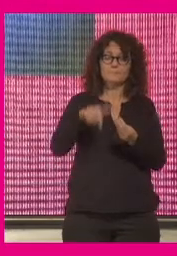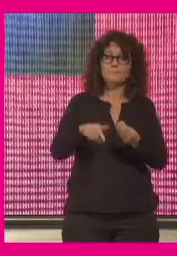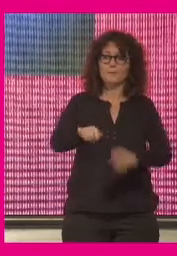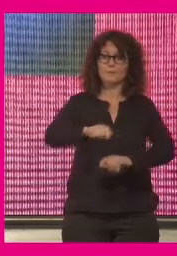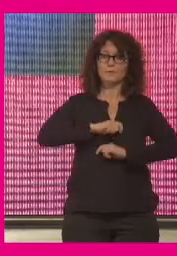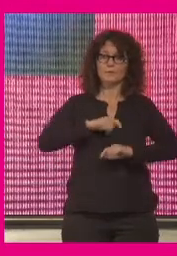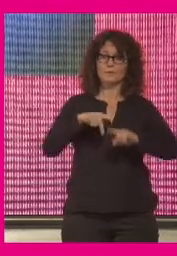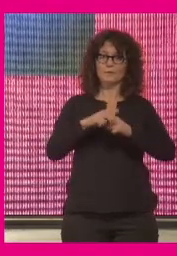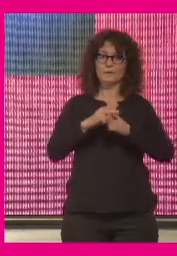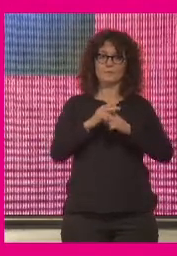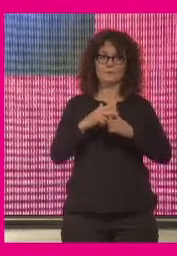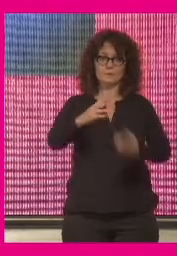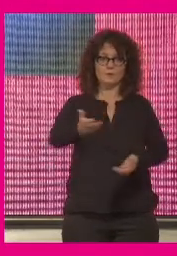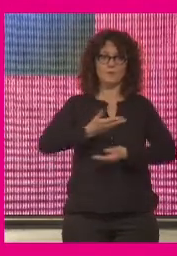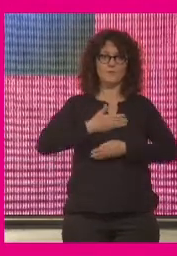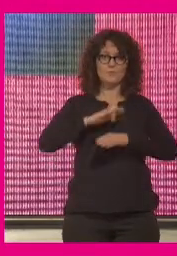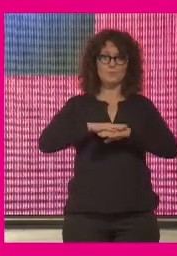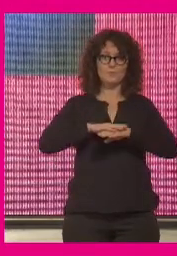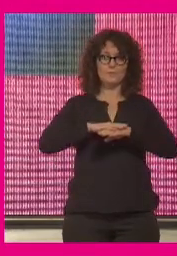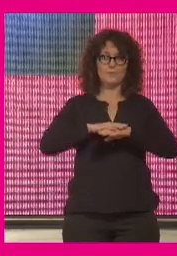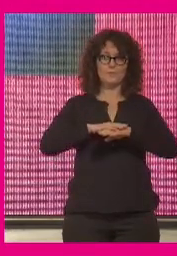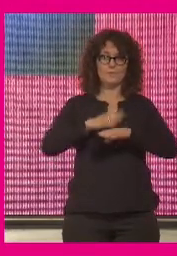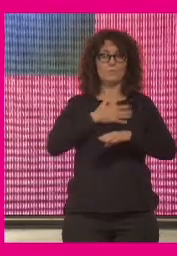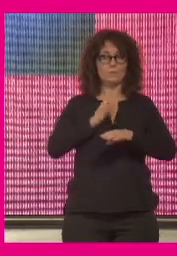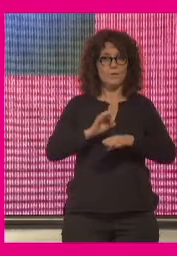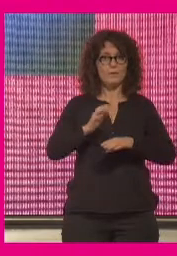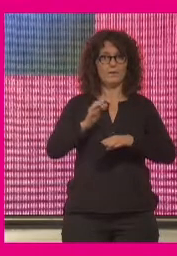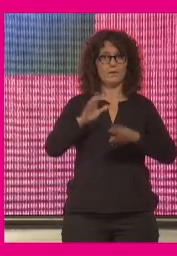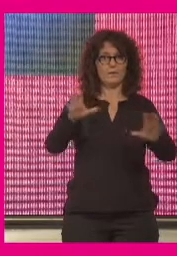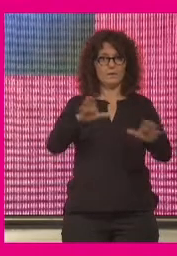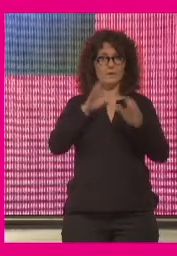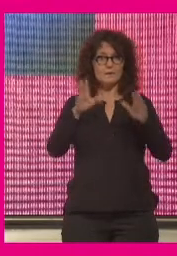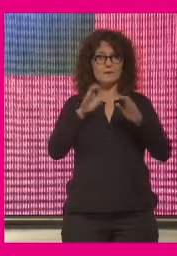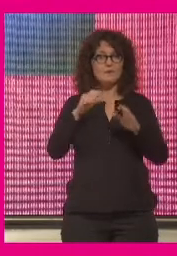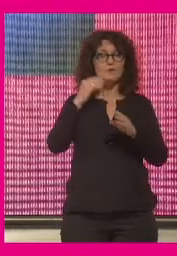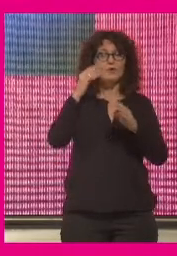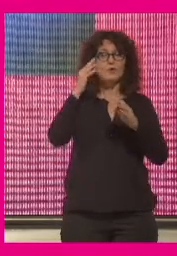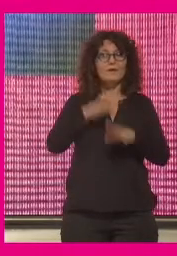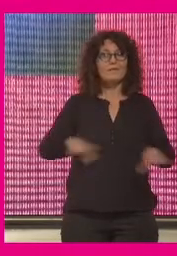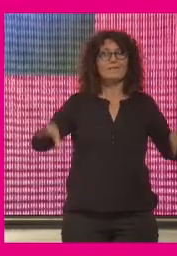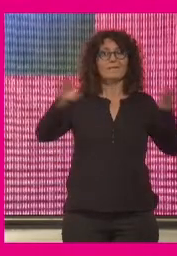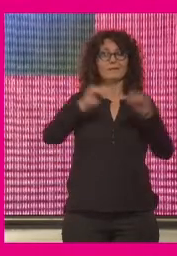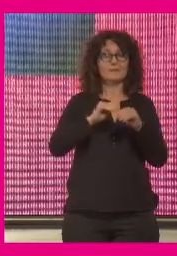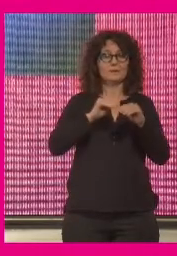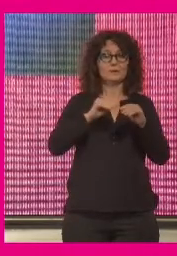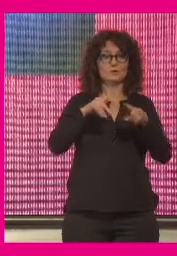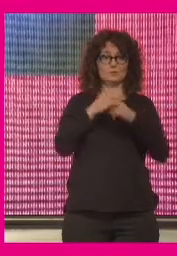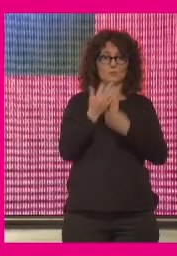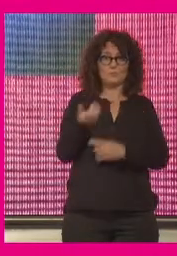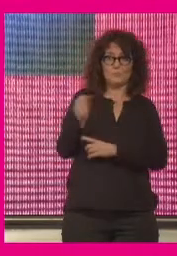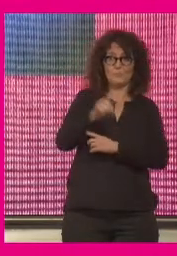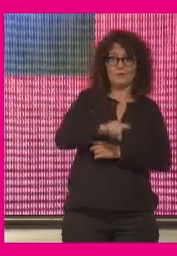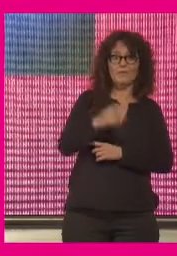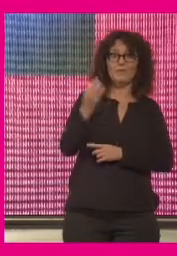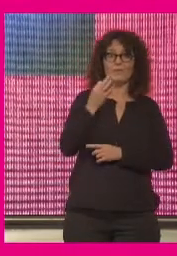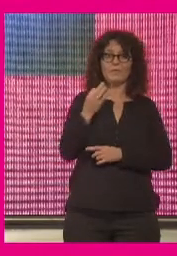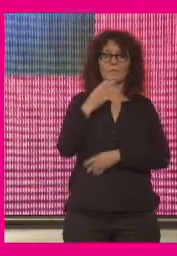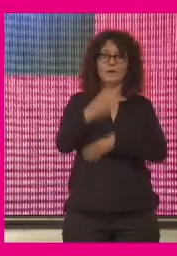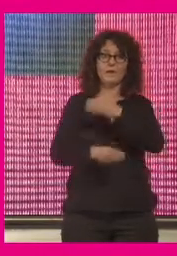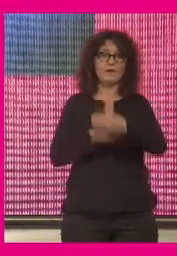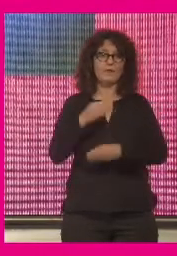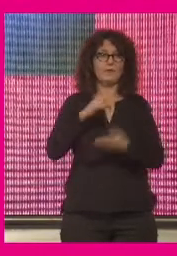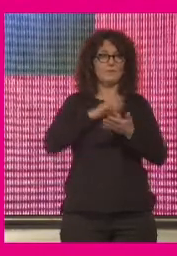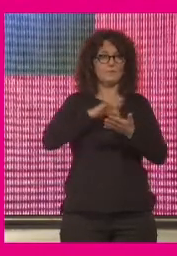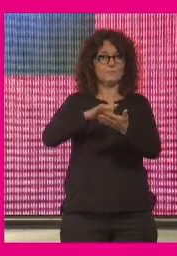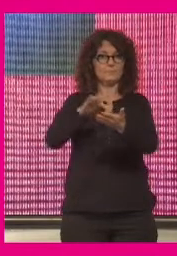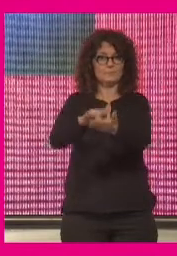herramienta que nos ayude a ese entorno de aprendizaje entiendo que es un viaje muy parecido al que habría que hacer también para